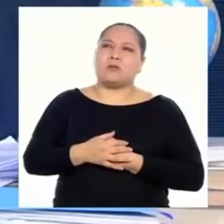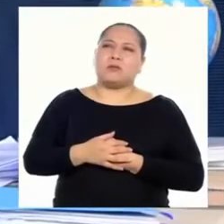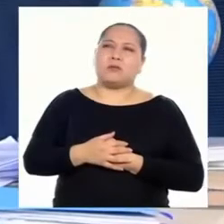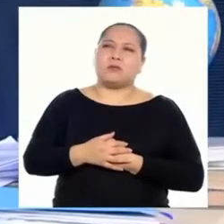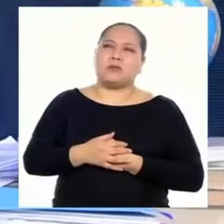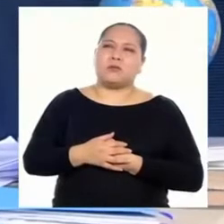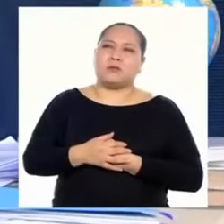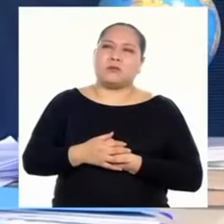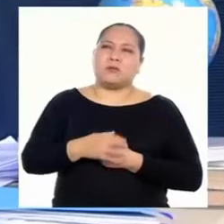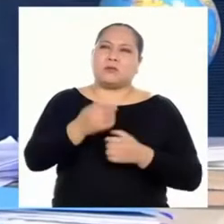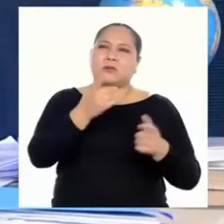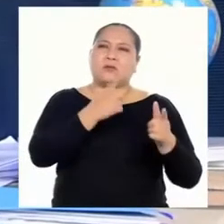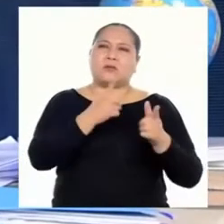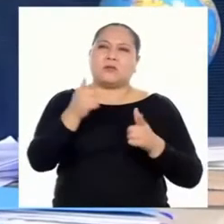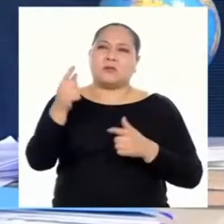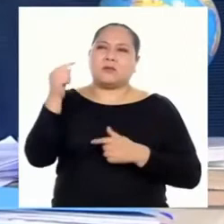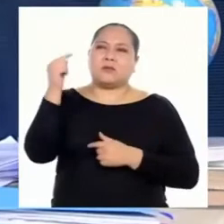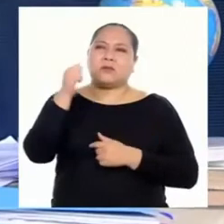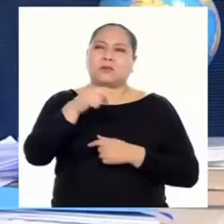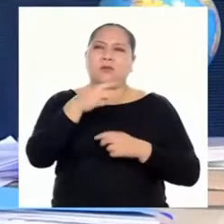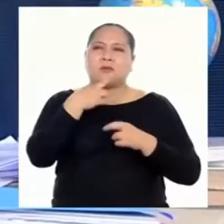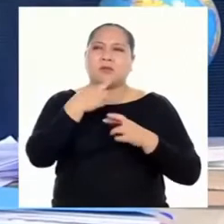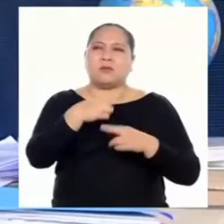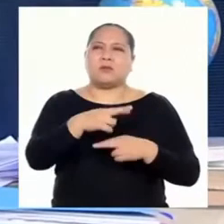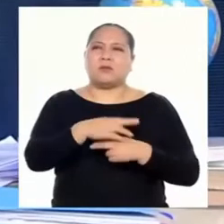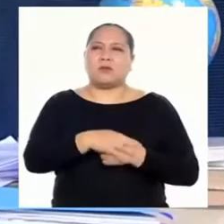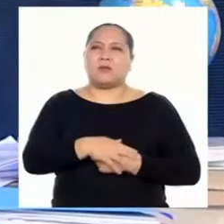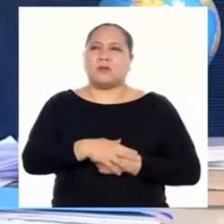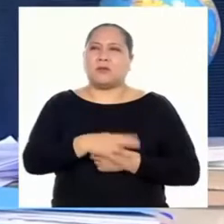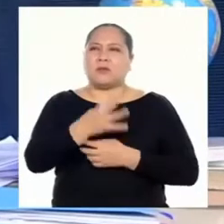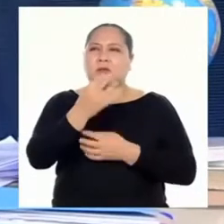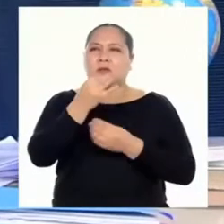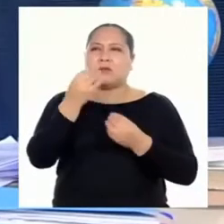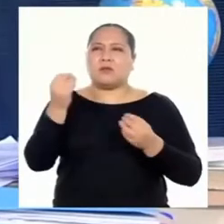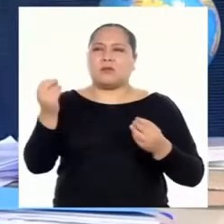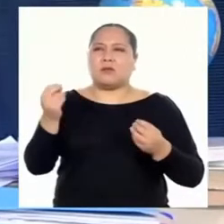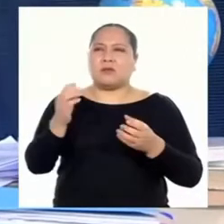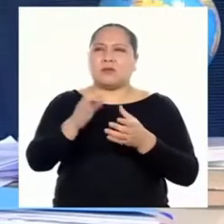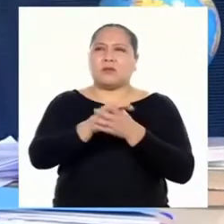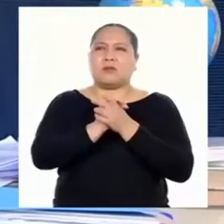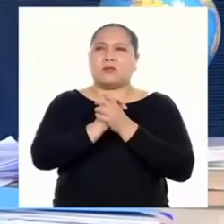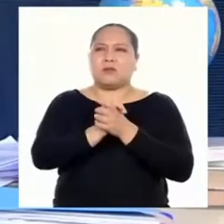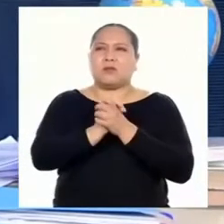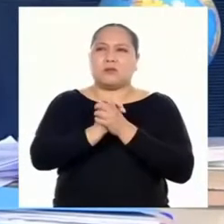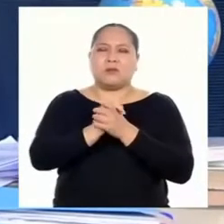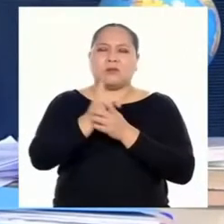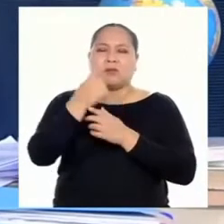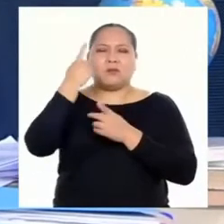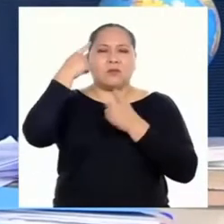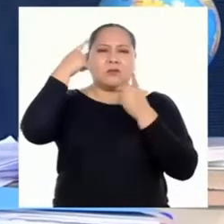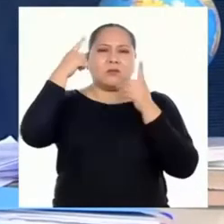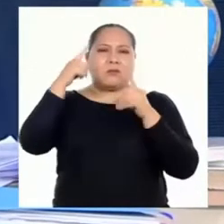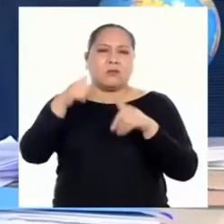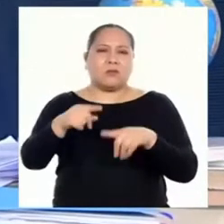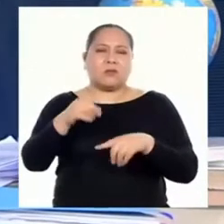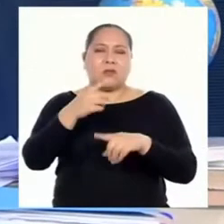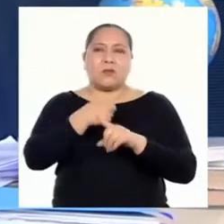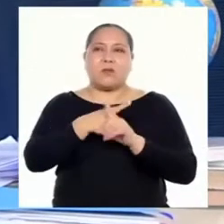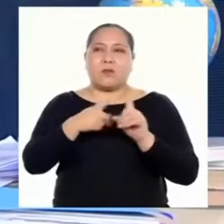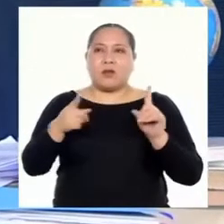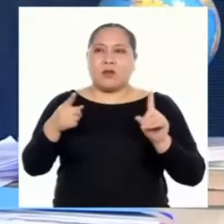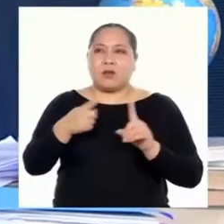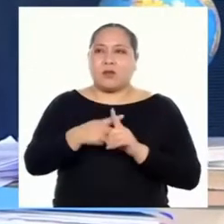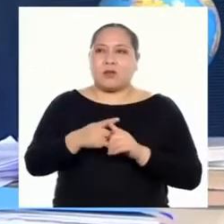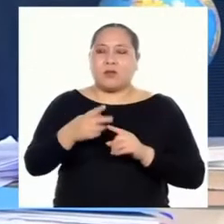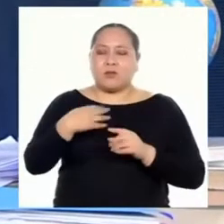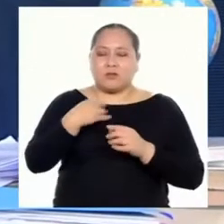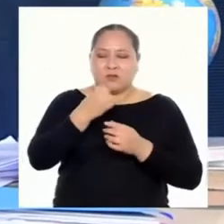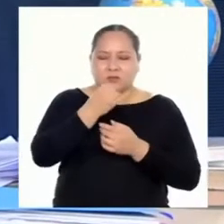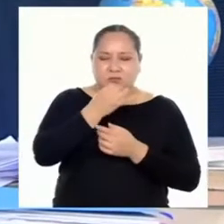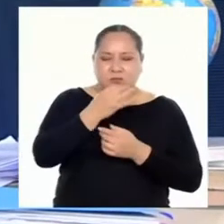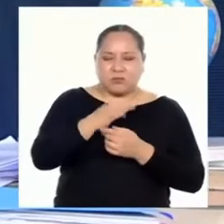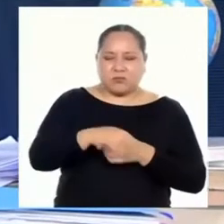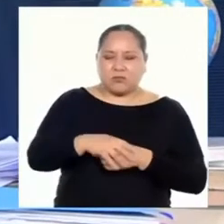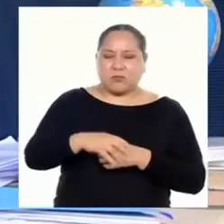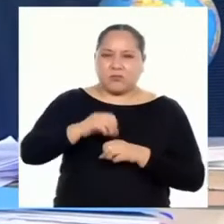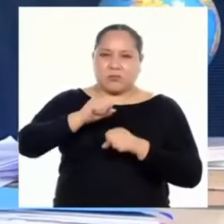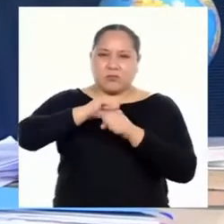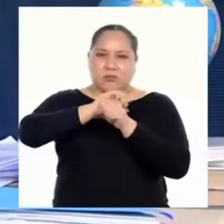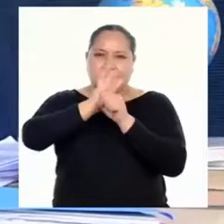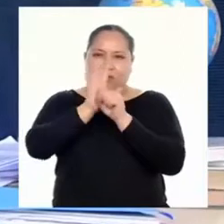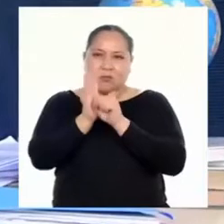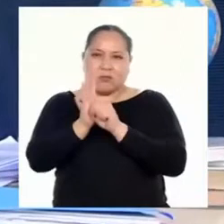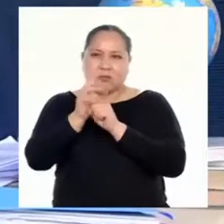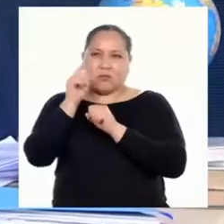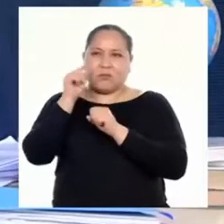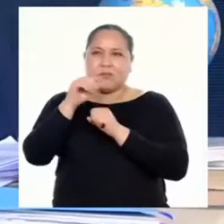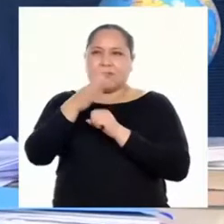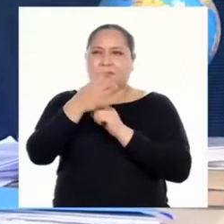¡Ah! ¡Listo! Aquí la respuesta. Muchos y muchas colegas no se ponen de acuerdo, pero según mis cálculos, el coronavirus SARS-CoV